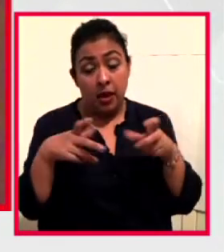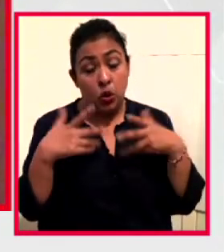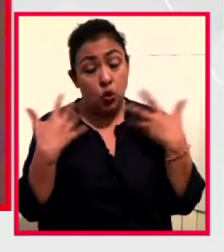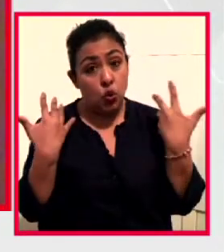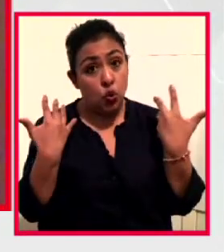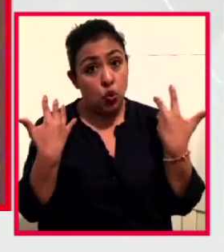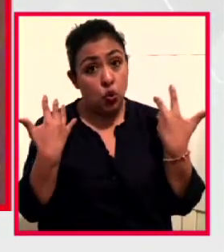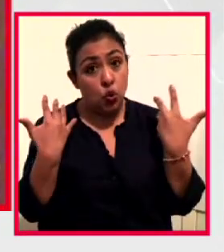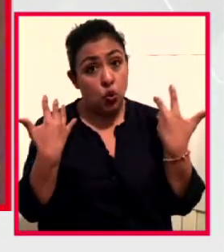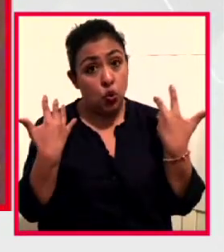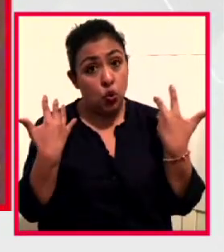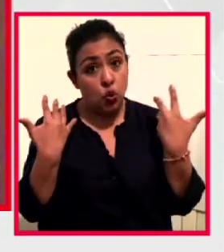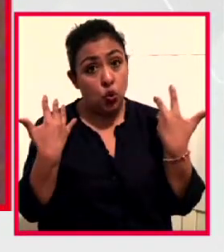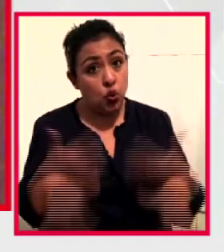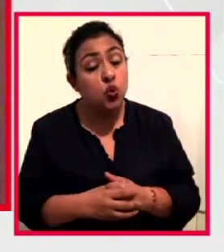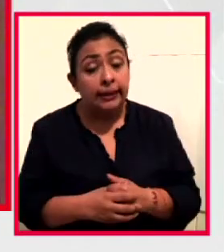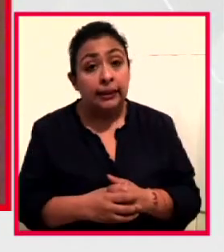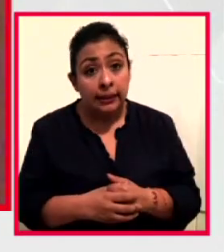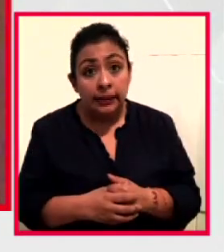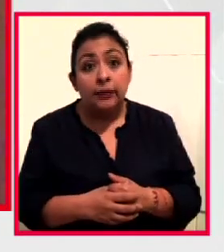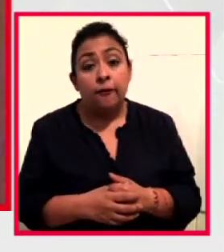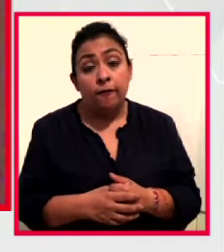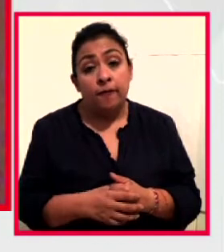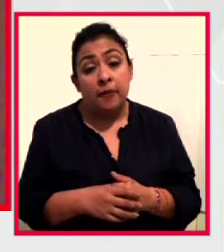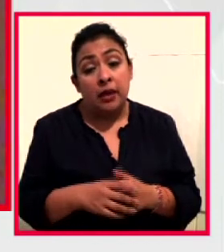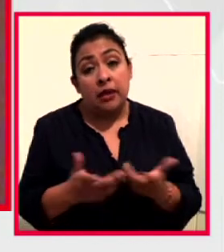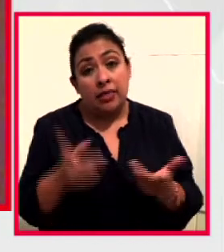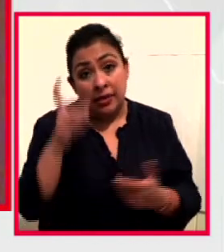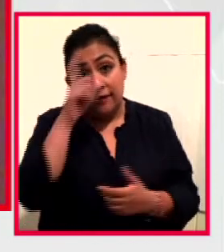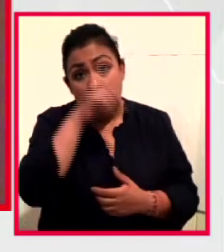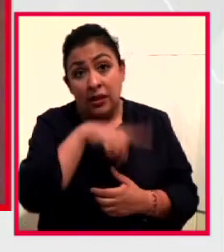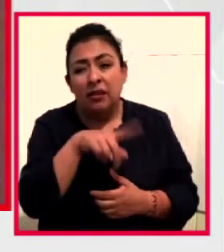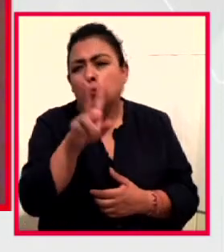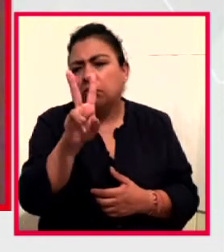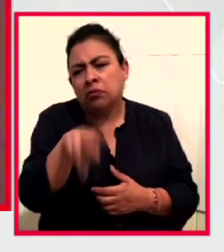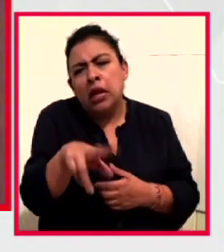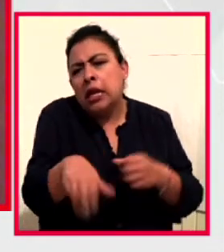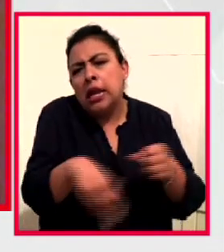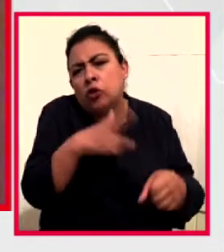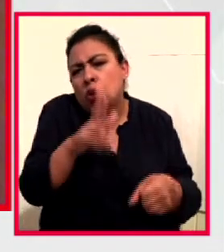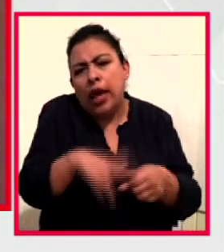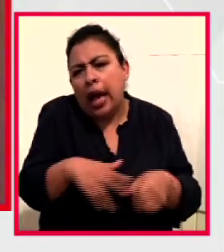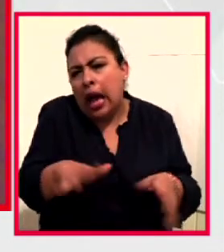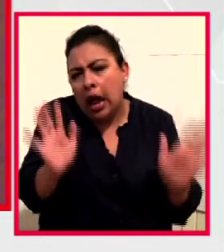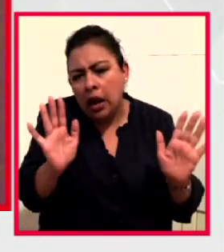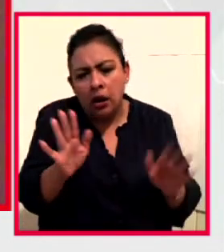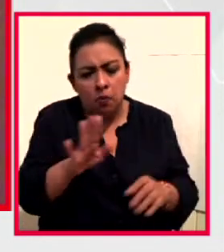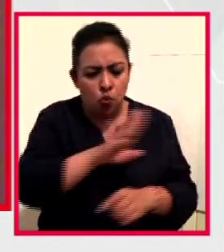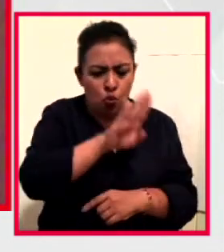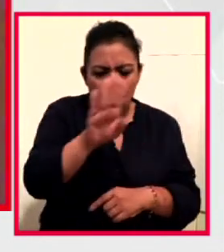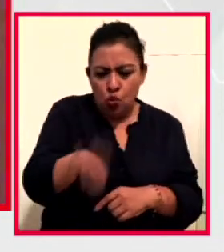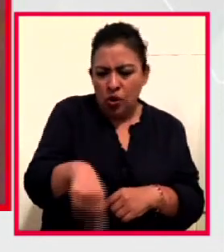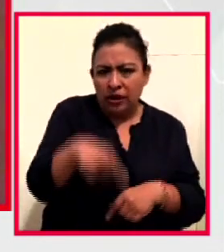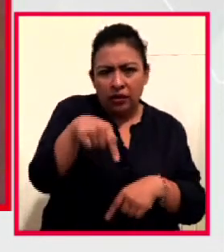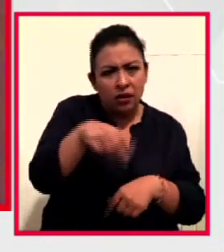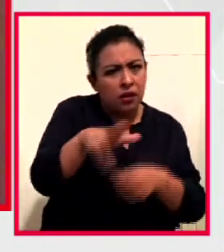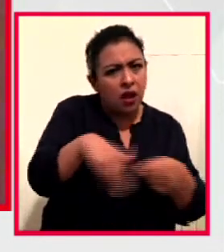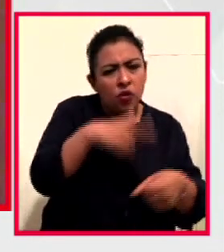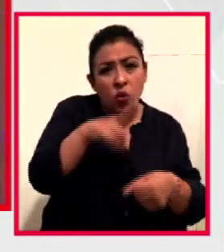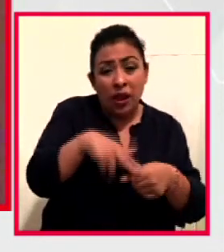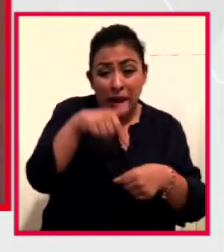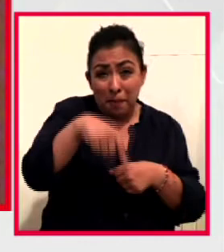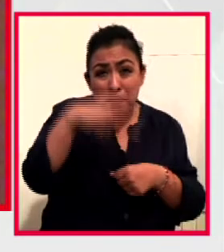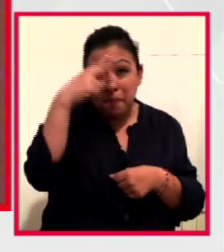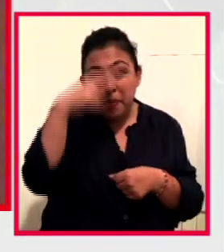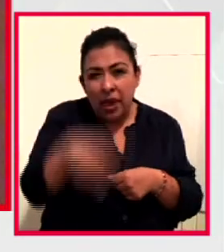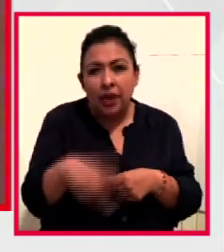nuestro, bastante pertinente, y a pesar de que es algo tan natural como lo es la muerte, y aquí en México nos actamos de que